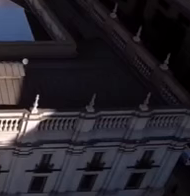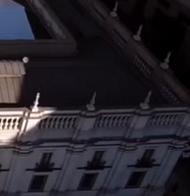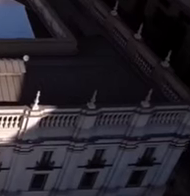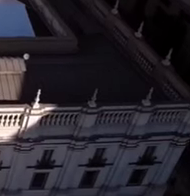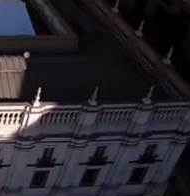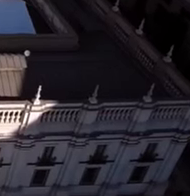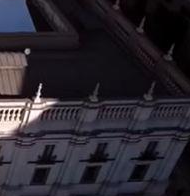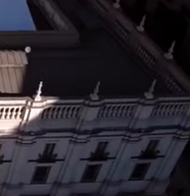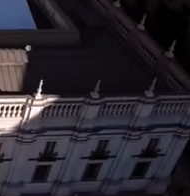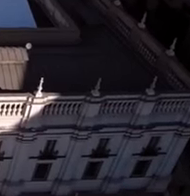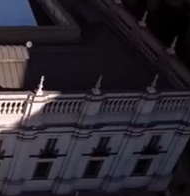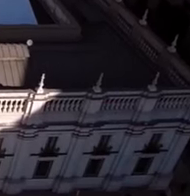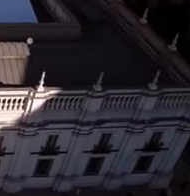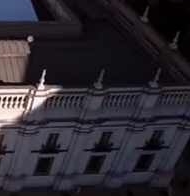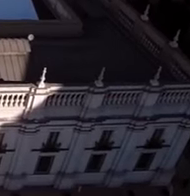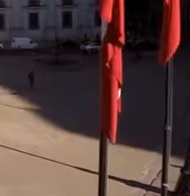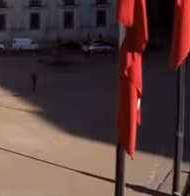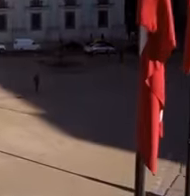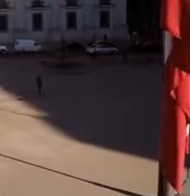Michelle Bachelet.